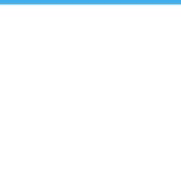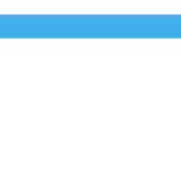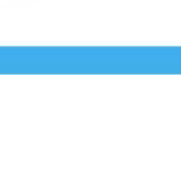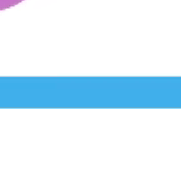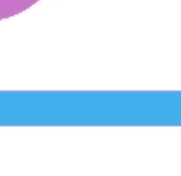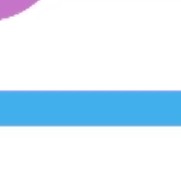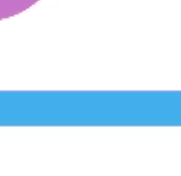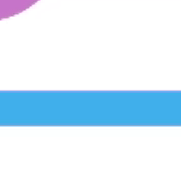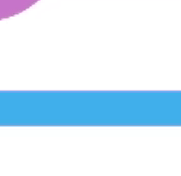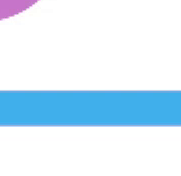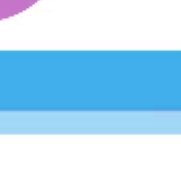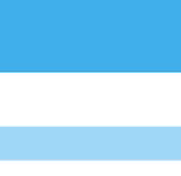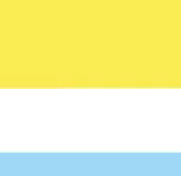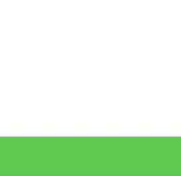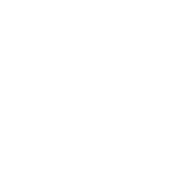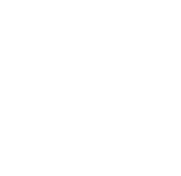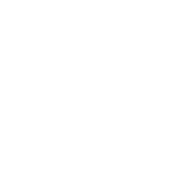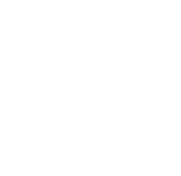chau